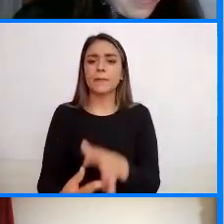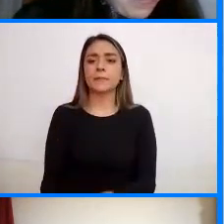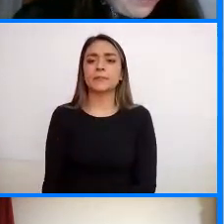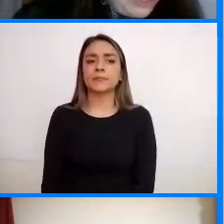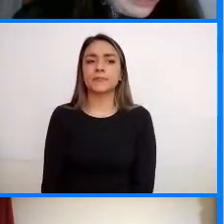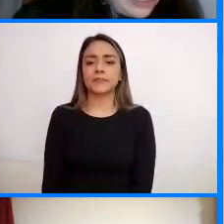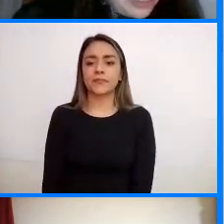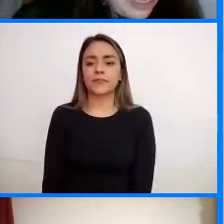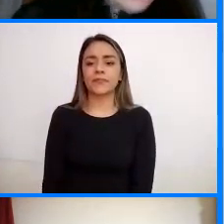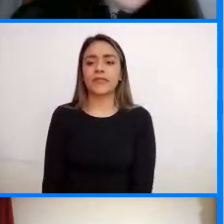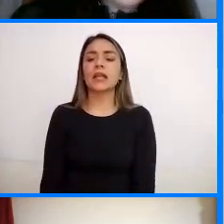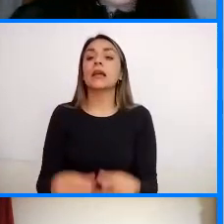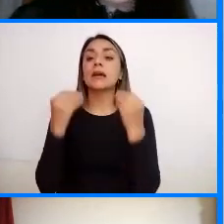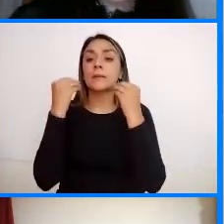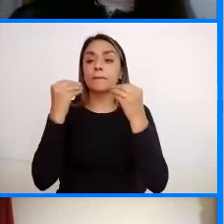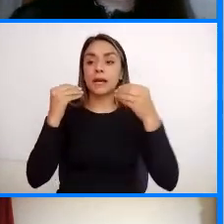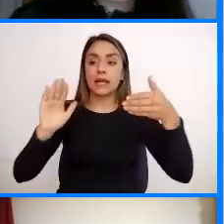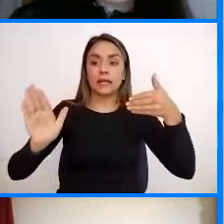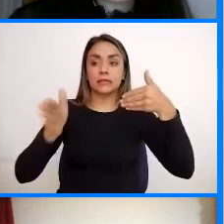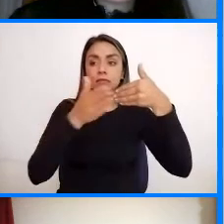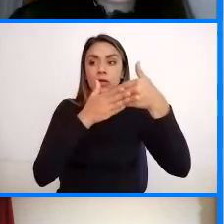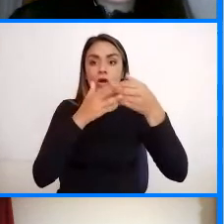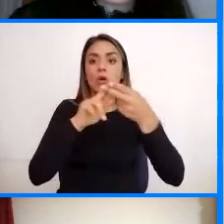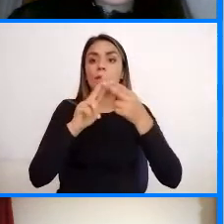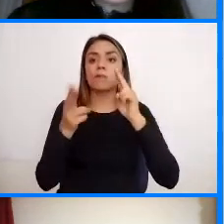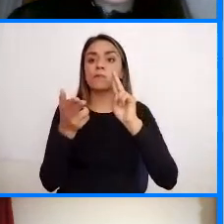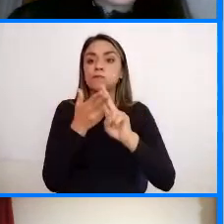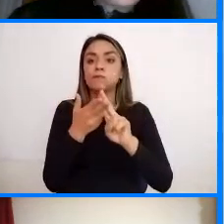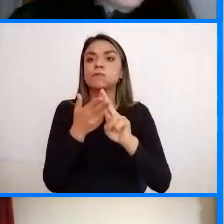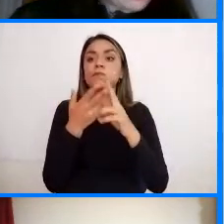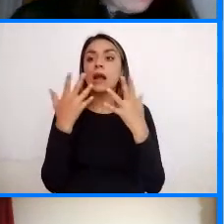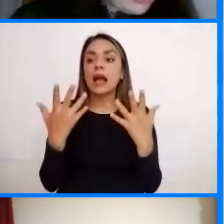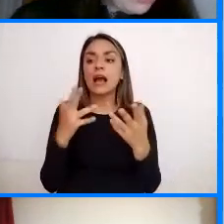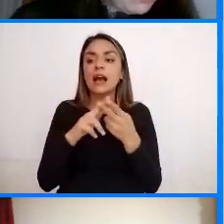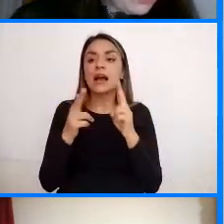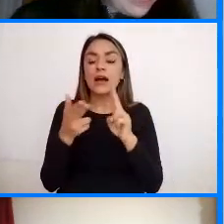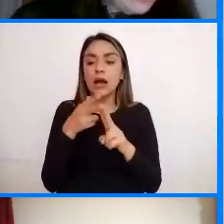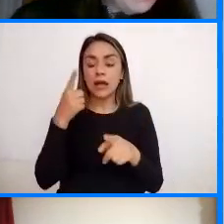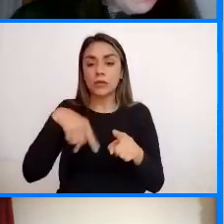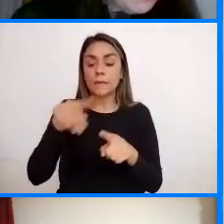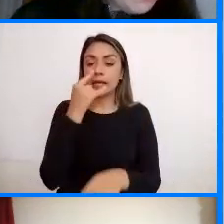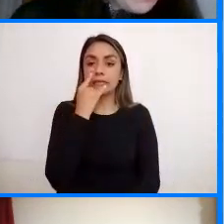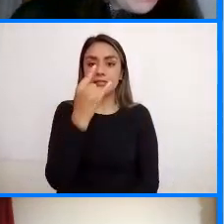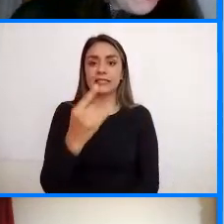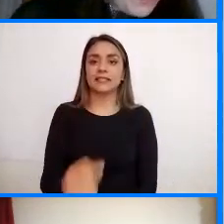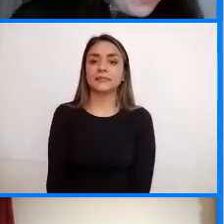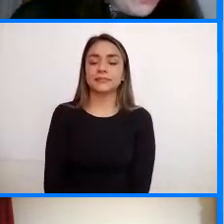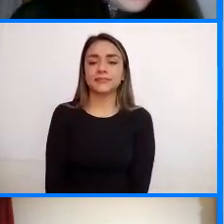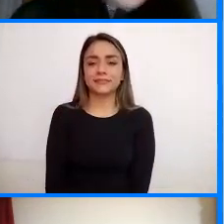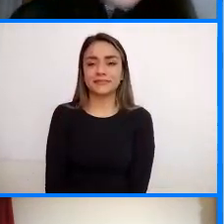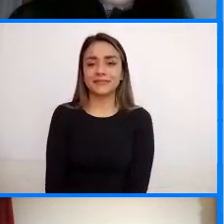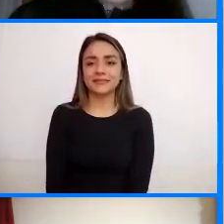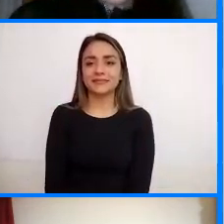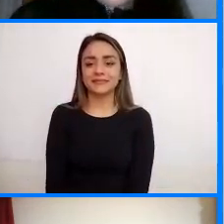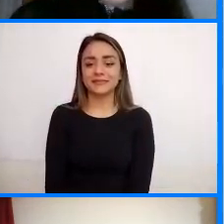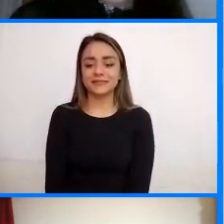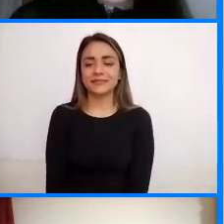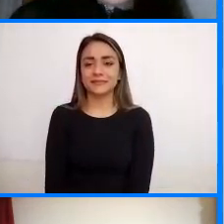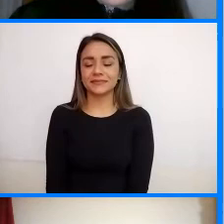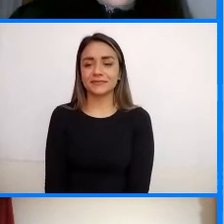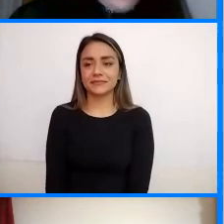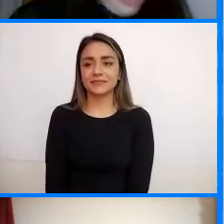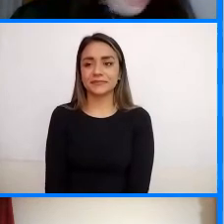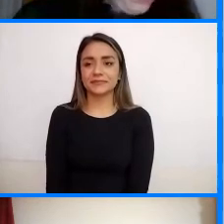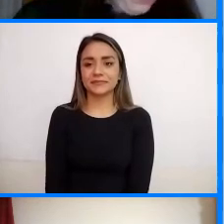Para poder cerrar Y conocer sus impresiones De cuáles son los sitios Que más les gustaron Yo estaba súper asustada